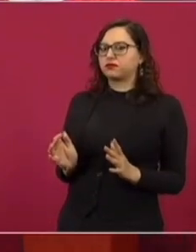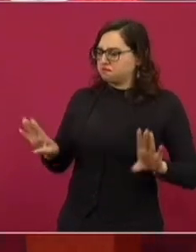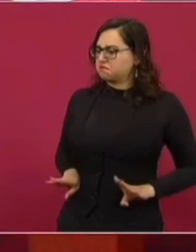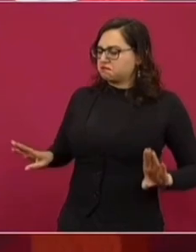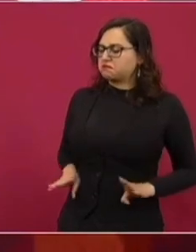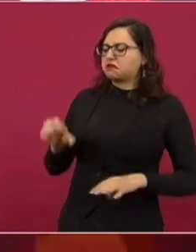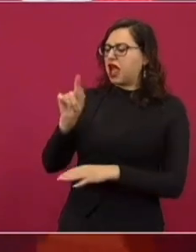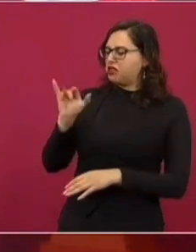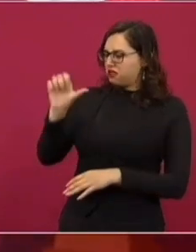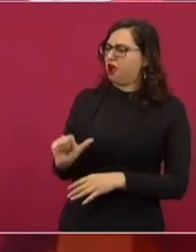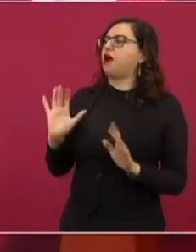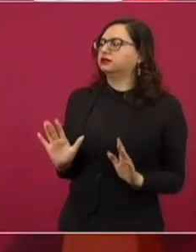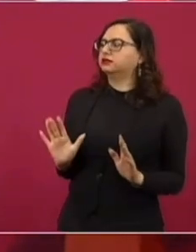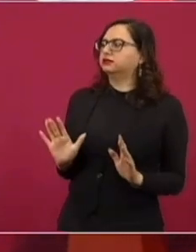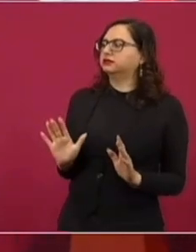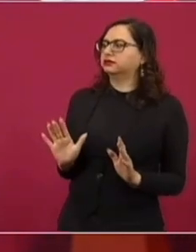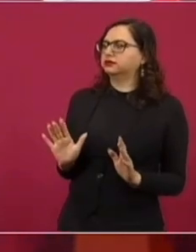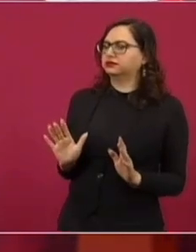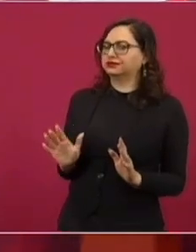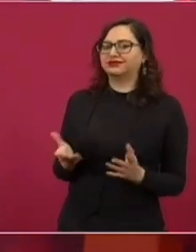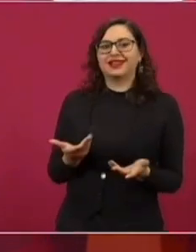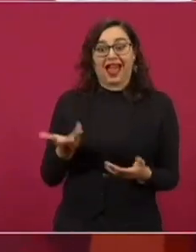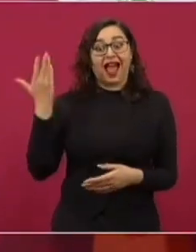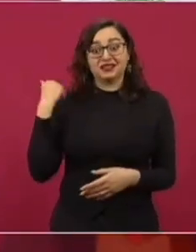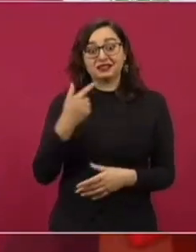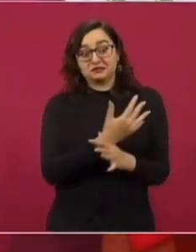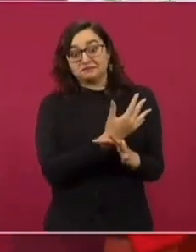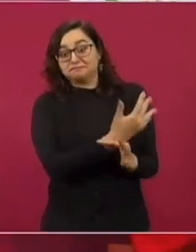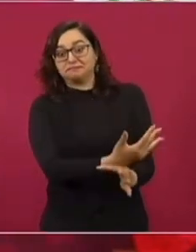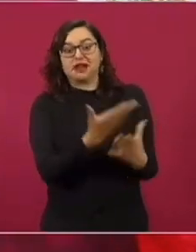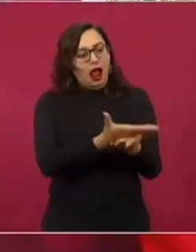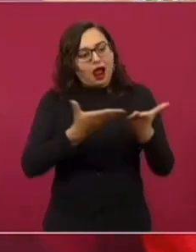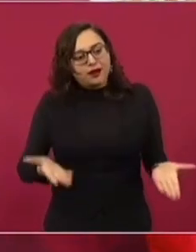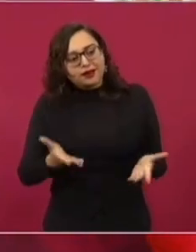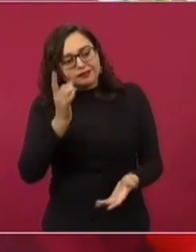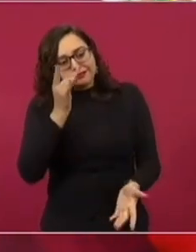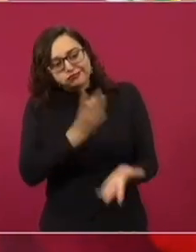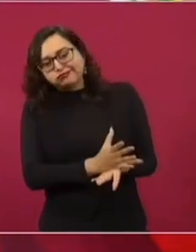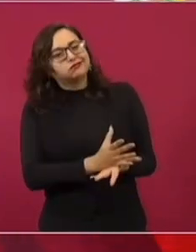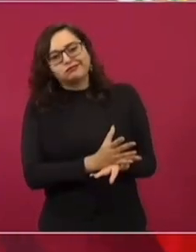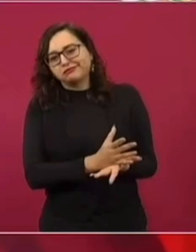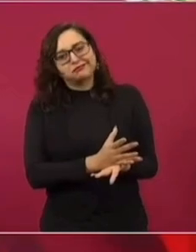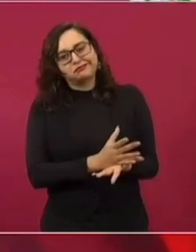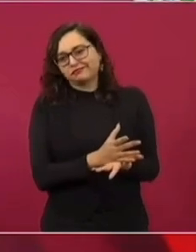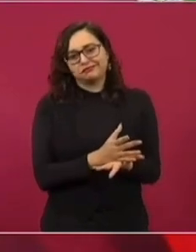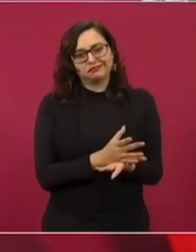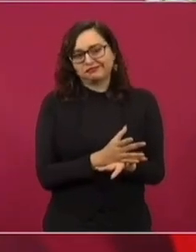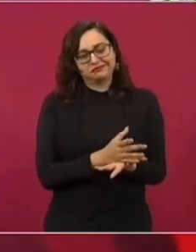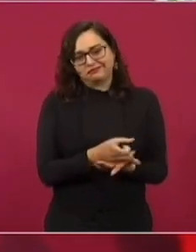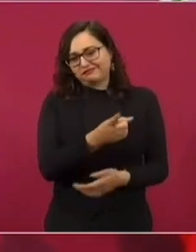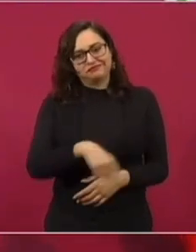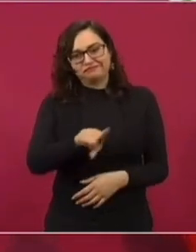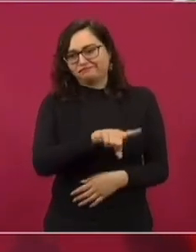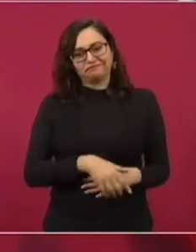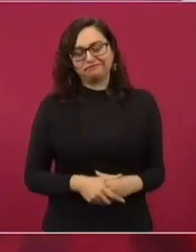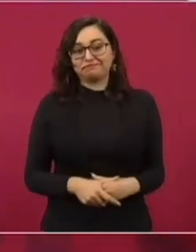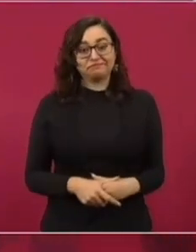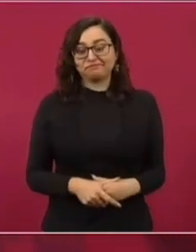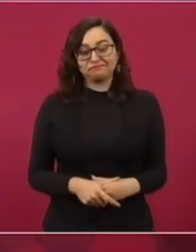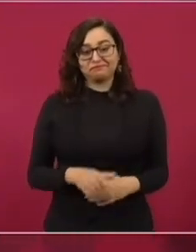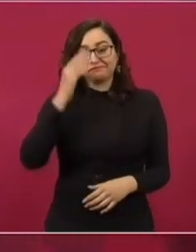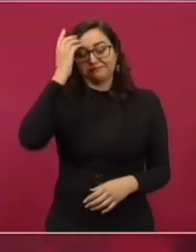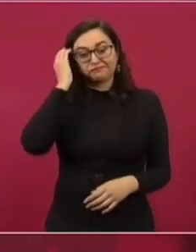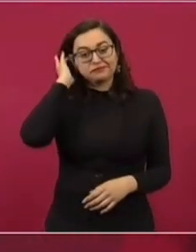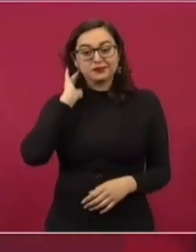actuamos con ética. Pues eso ya quedó al descubierto que no es así. Aunque